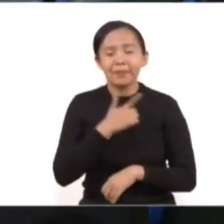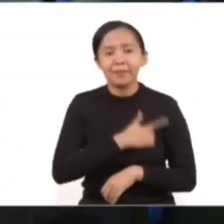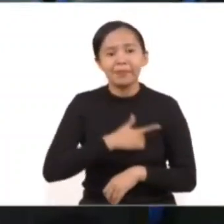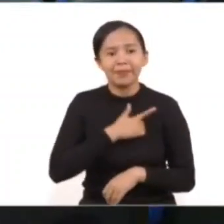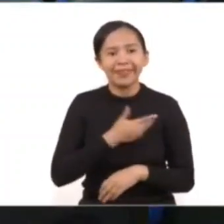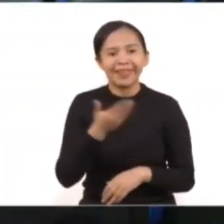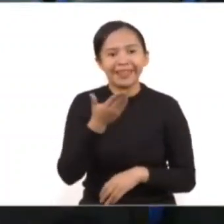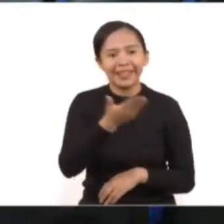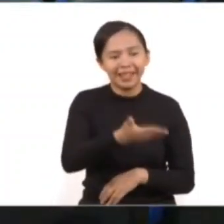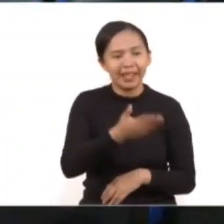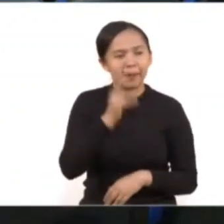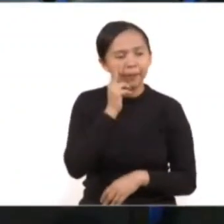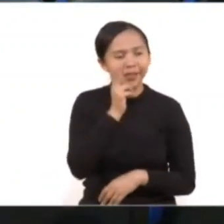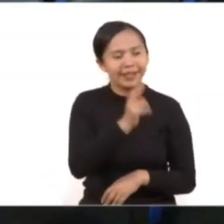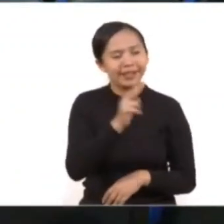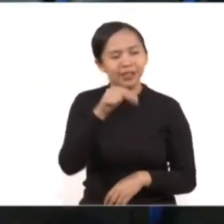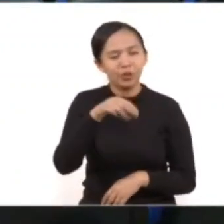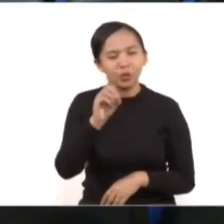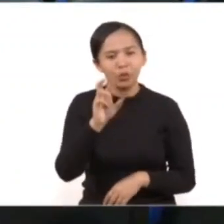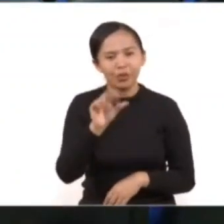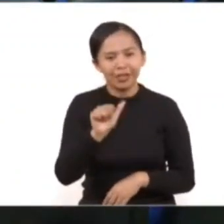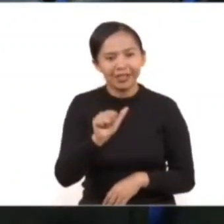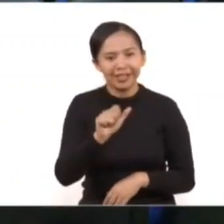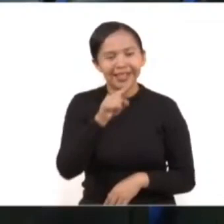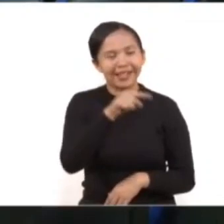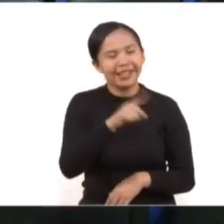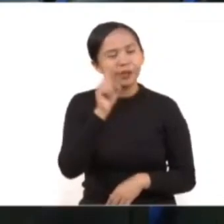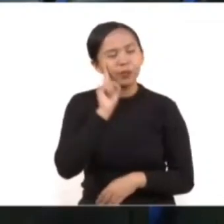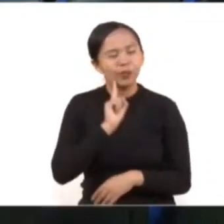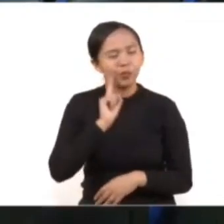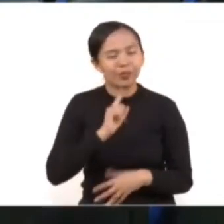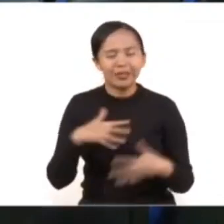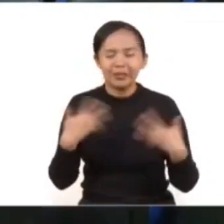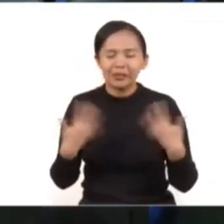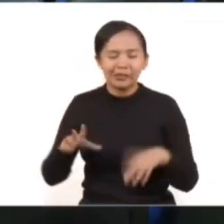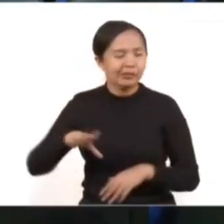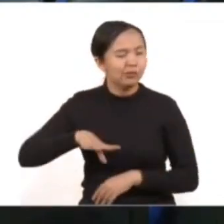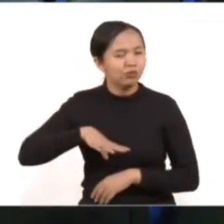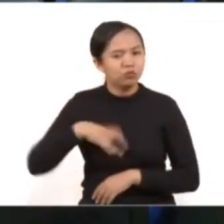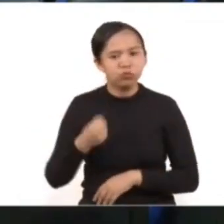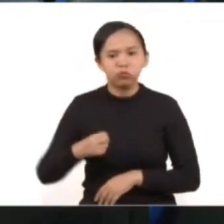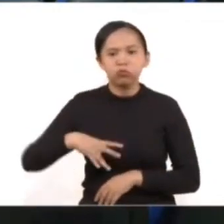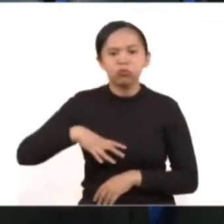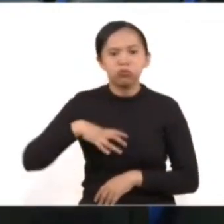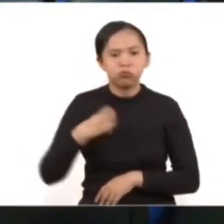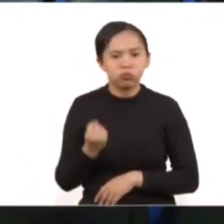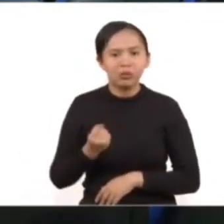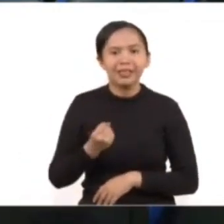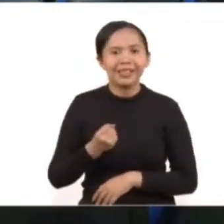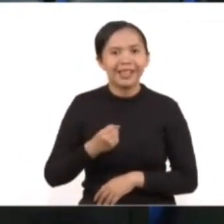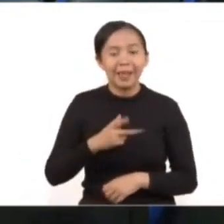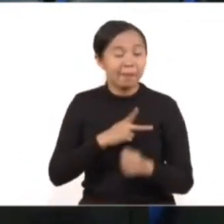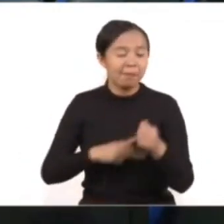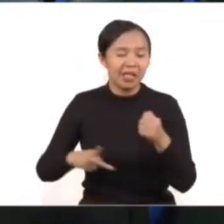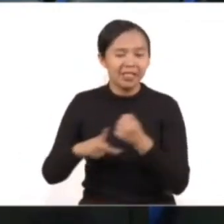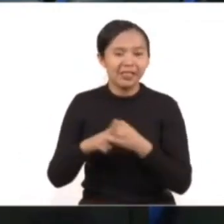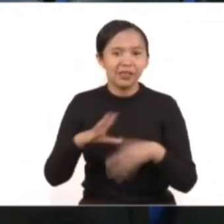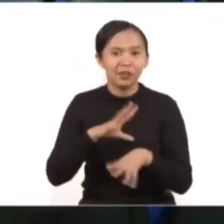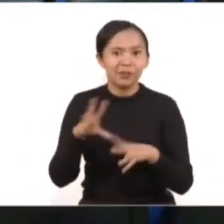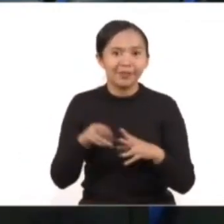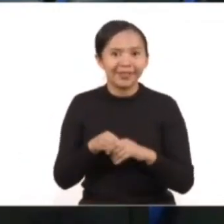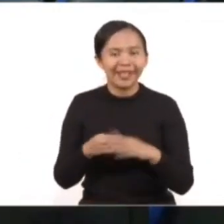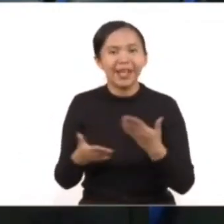ver a Nora Rubalcaba, que es una gran luchadora de todo el país y que ahora